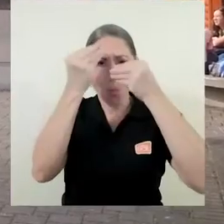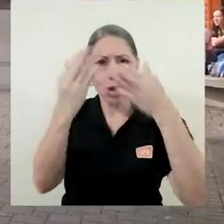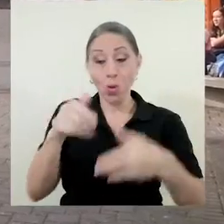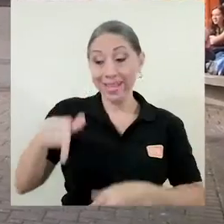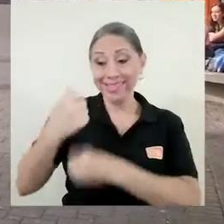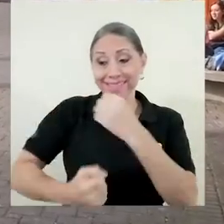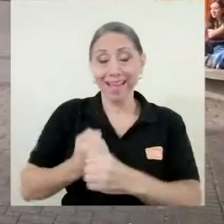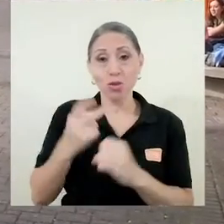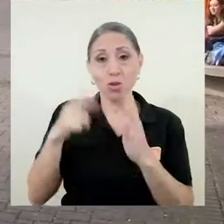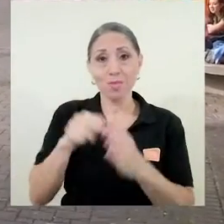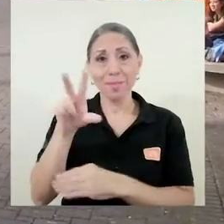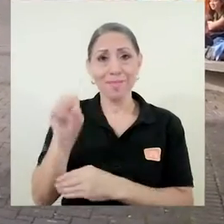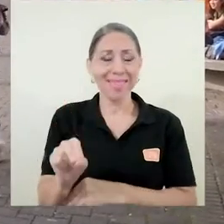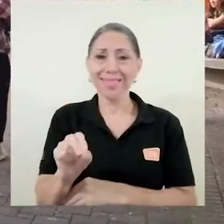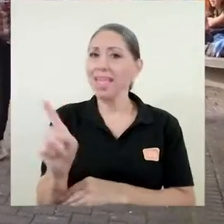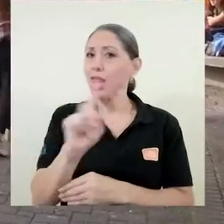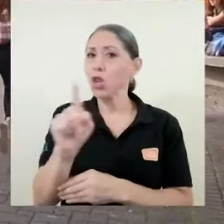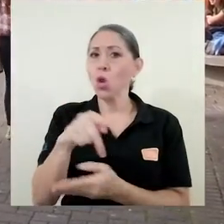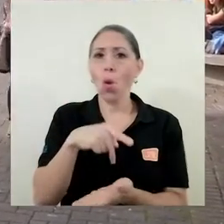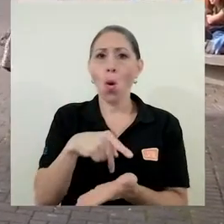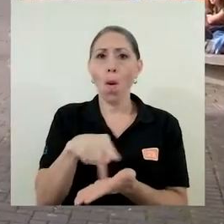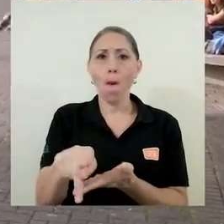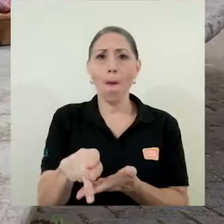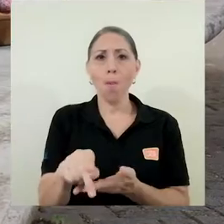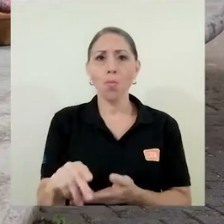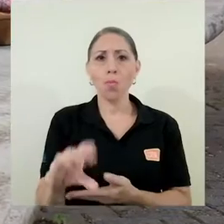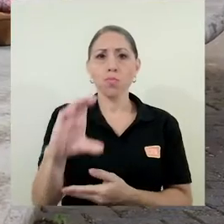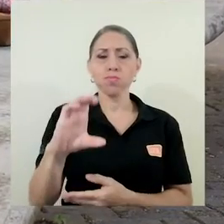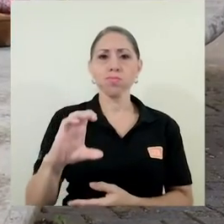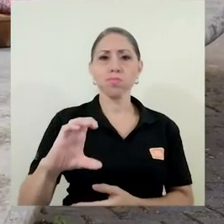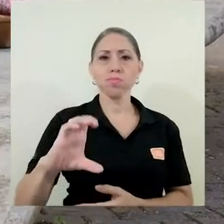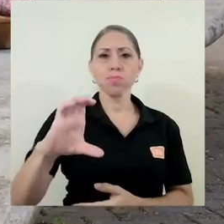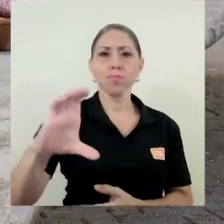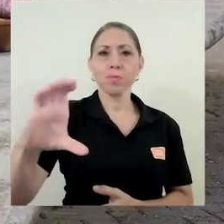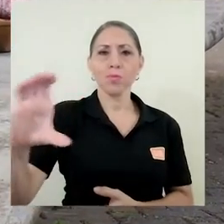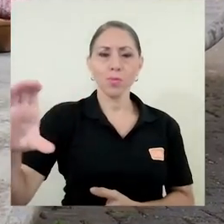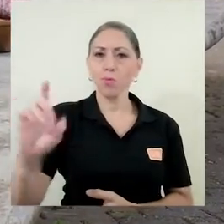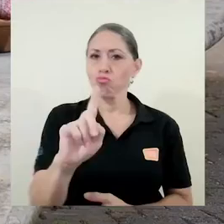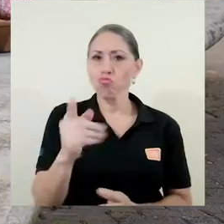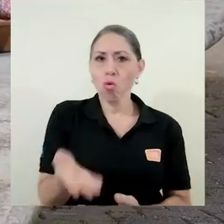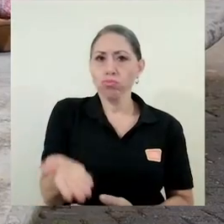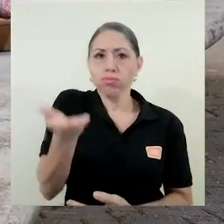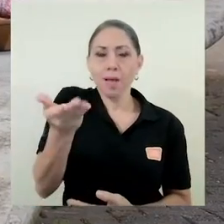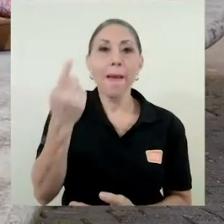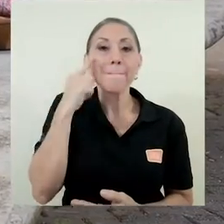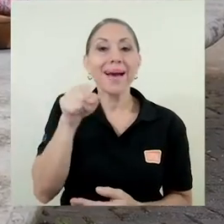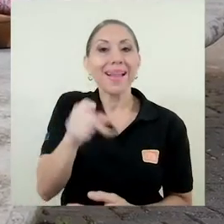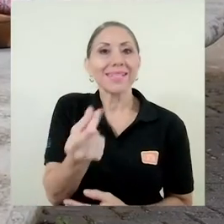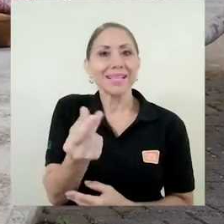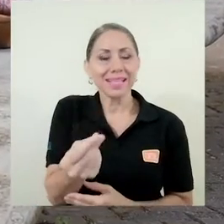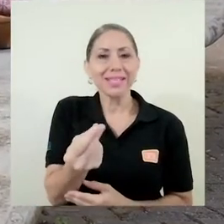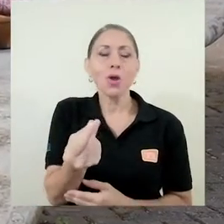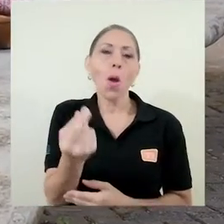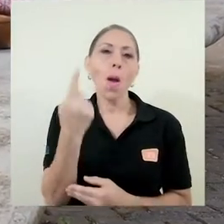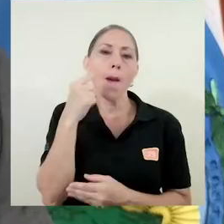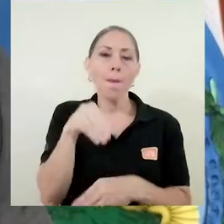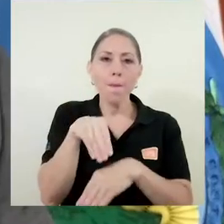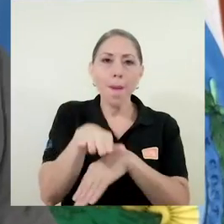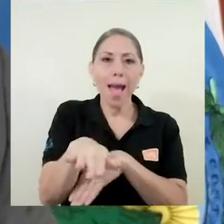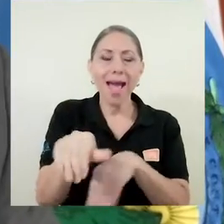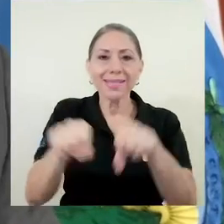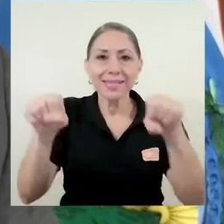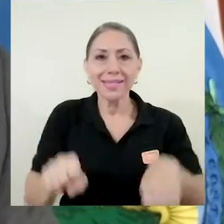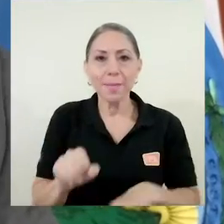que este 2020 no aplicará aumento salarial para destinar los recursos al sistema de becas. Según